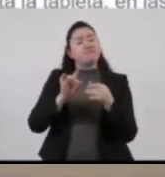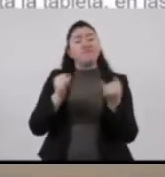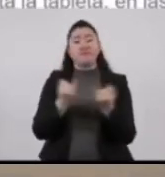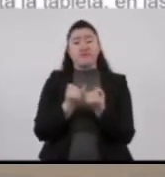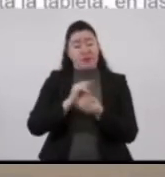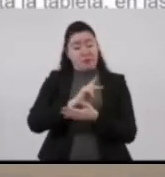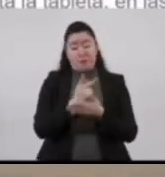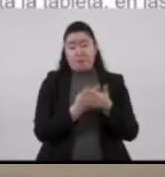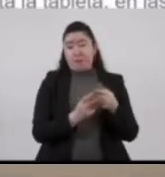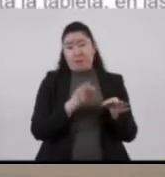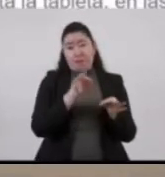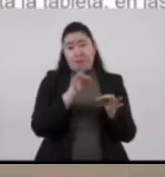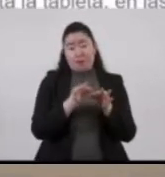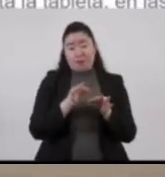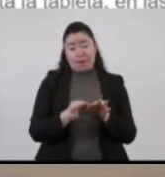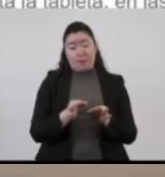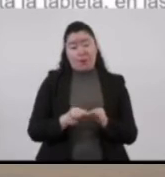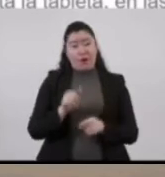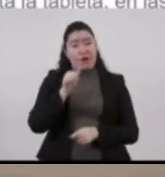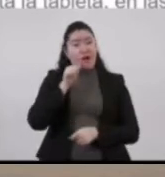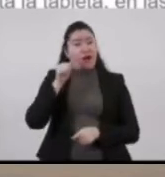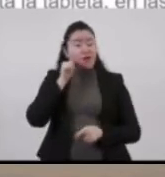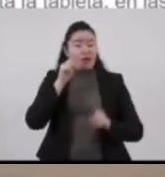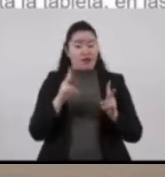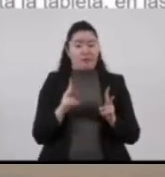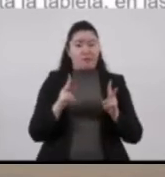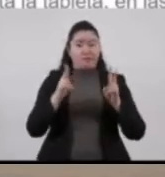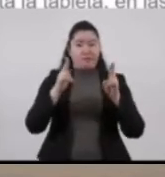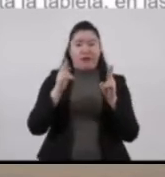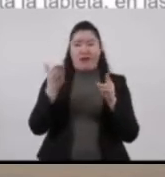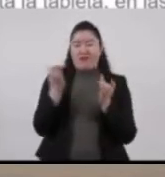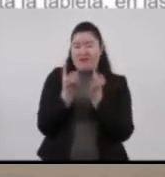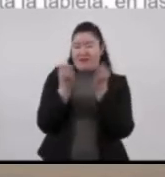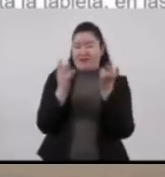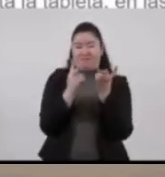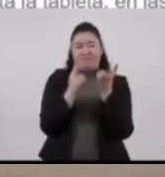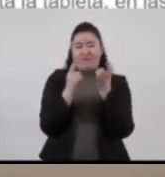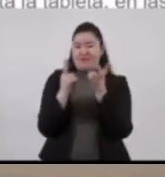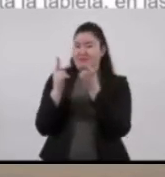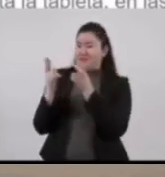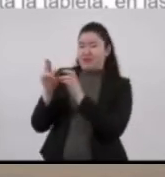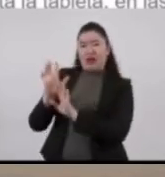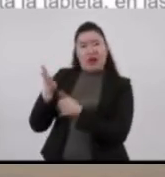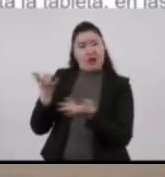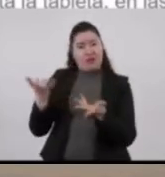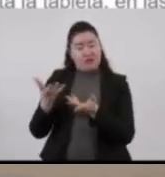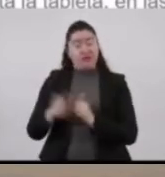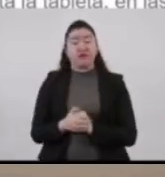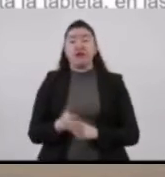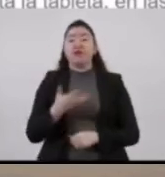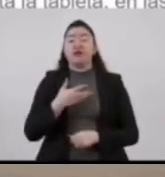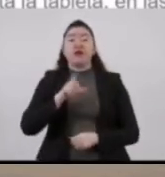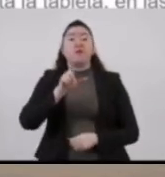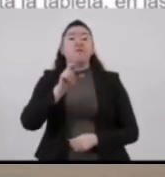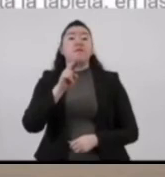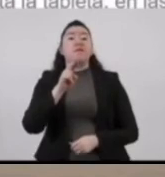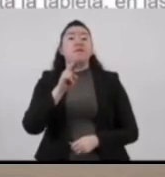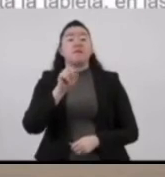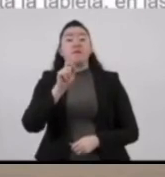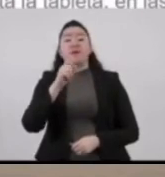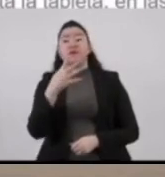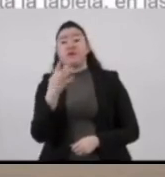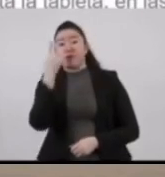programa, ayer se iniciaron los cortes como informó la anterior previamente se trabaja 24 horas. Hoy se